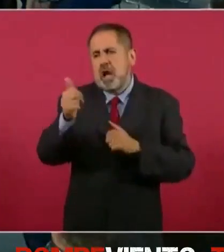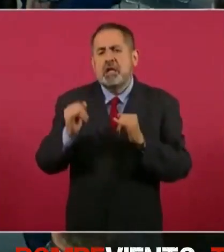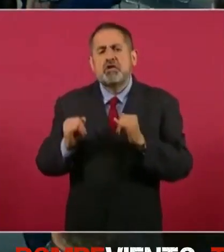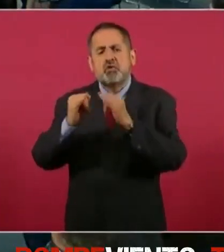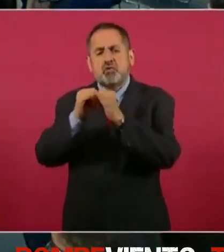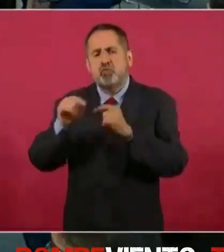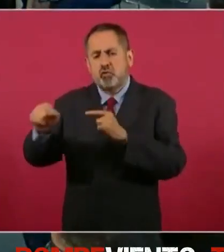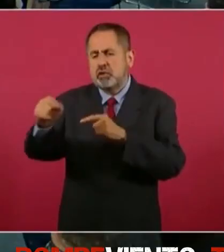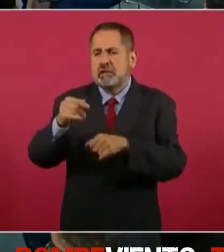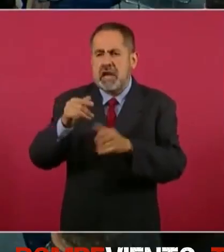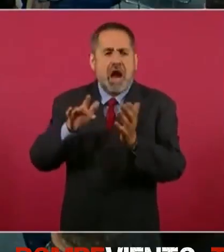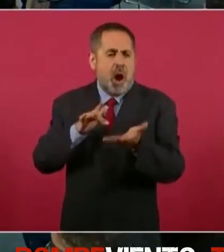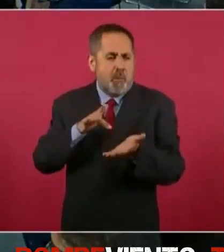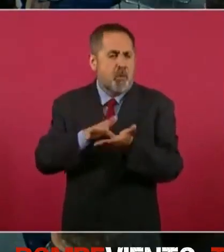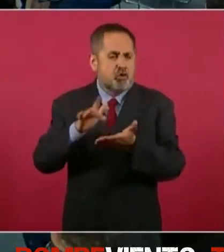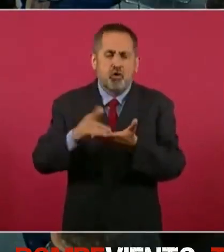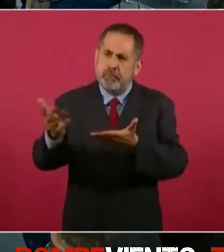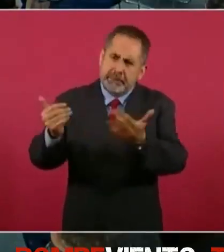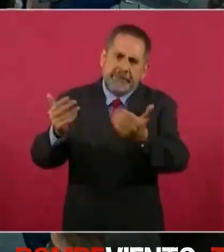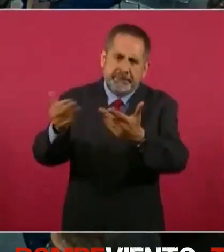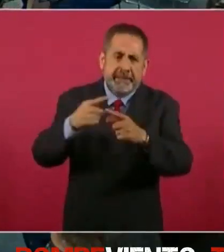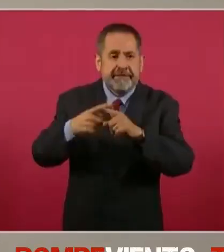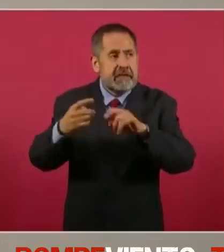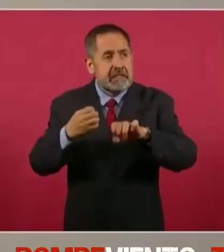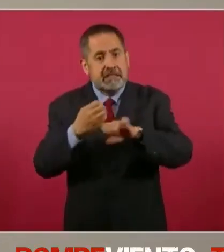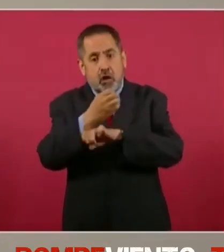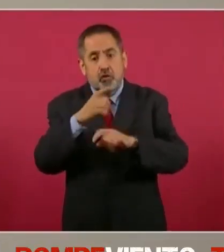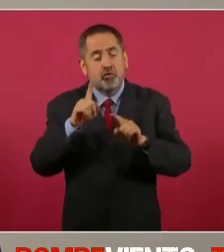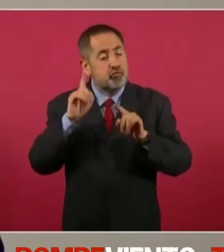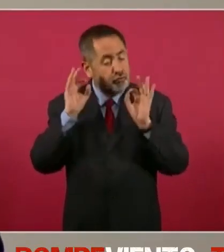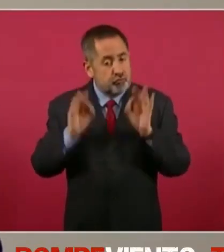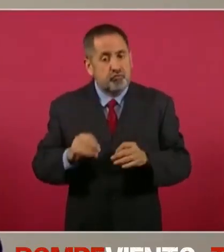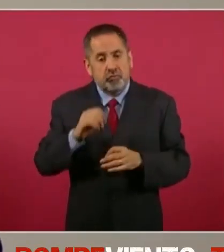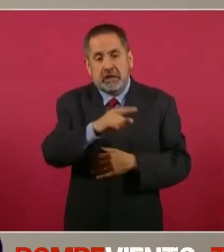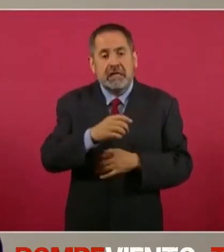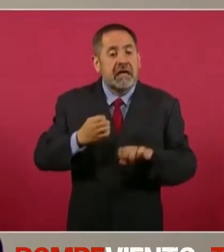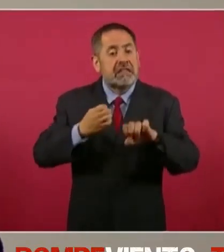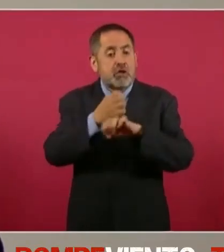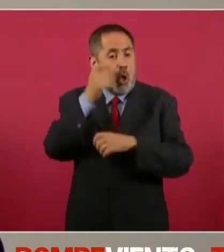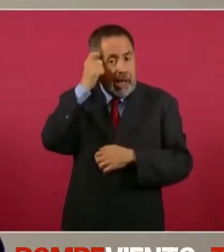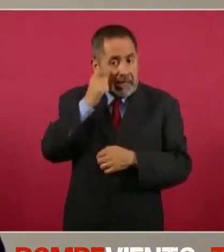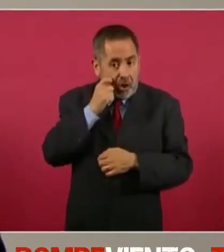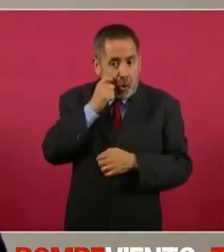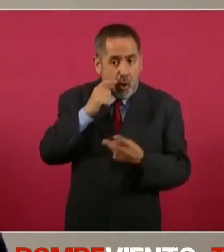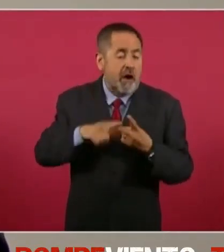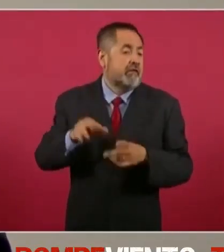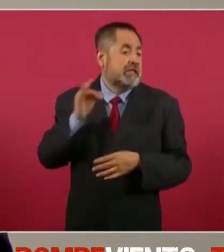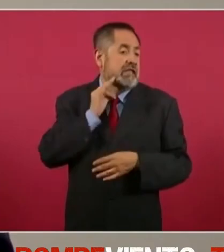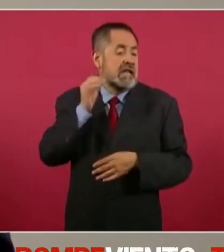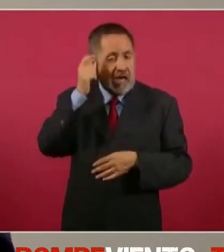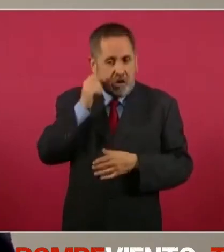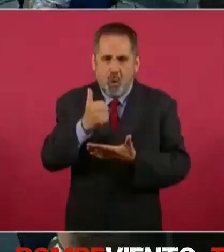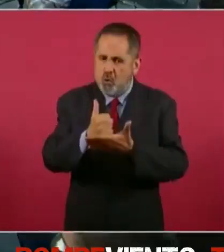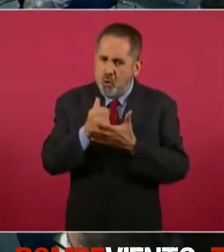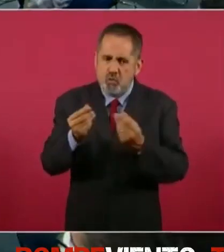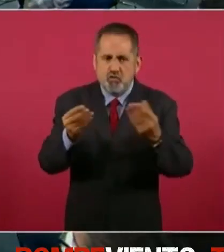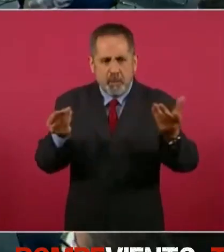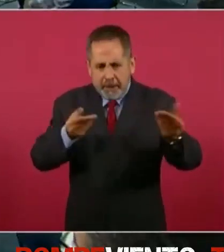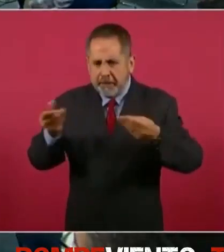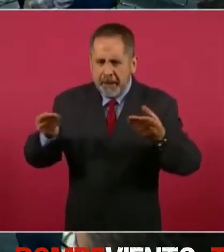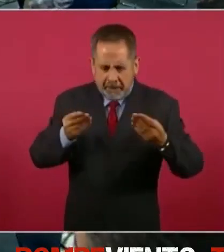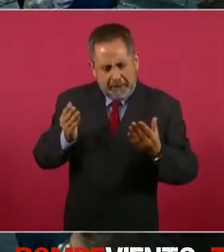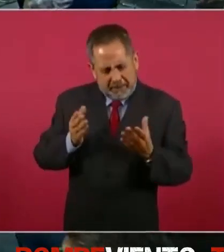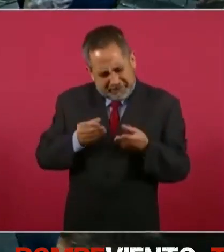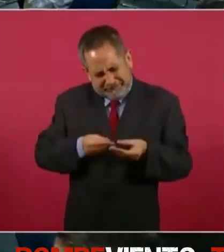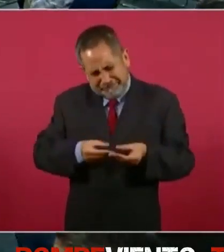de los estados, particularmente del gobierno del Estado de Guerrero y la Fiscalía de esa entidad. Además